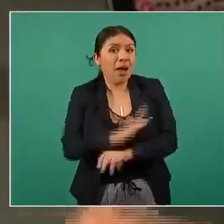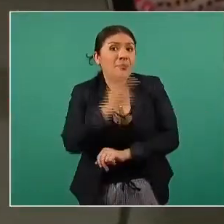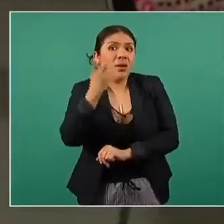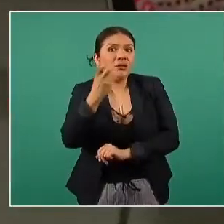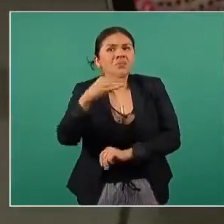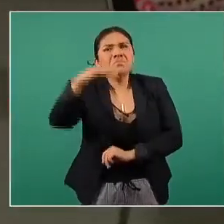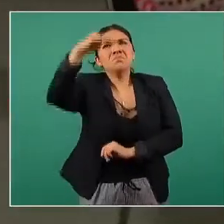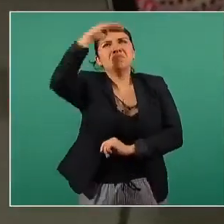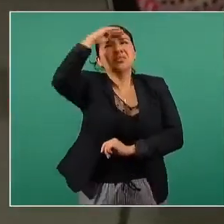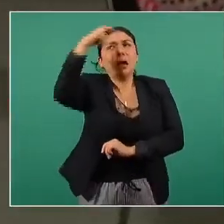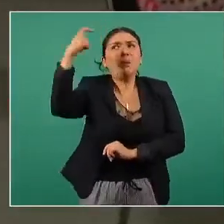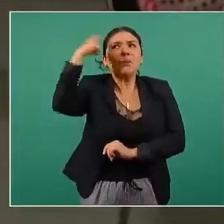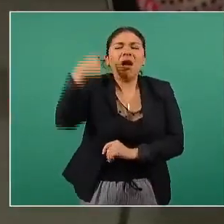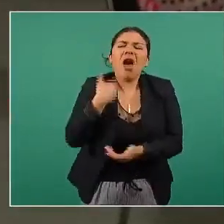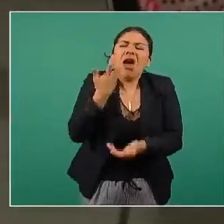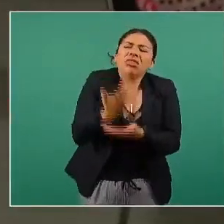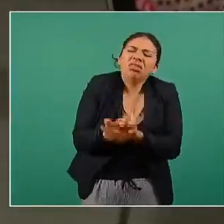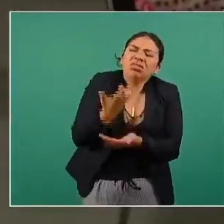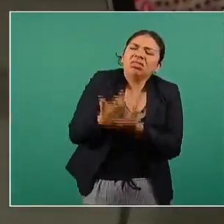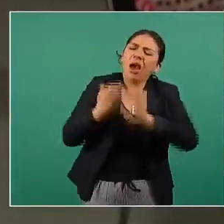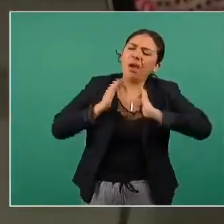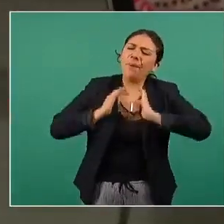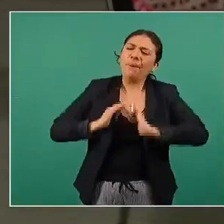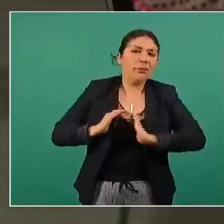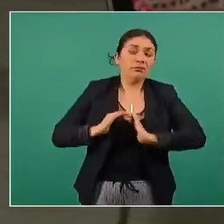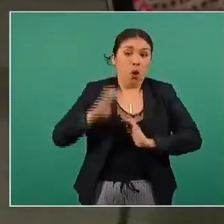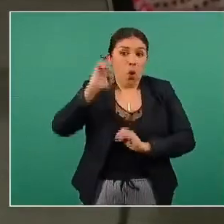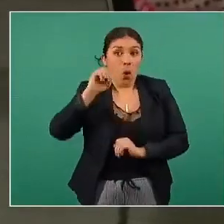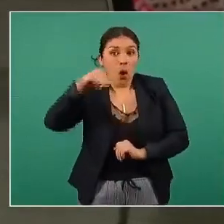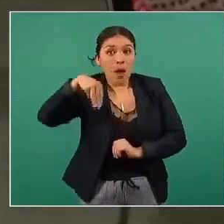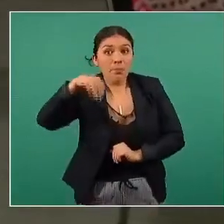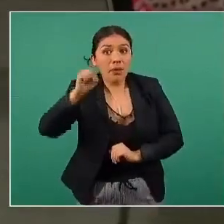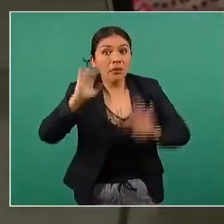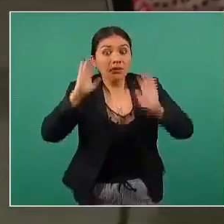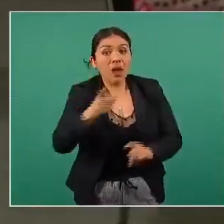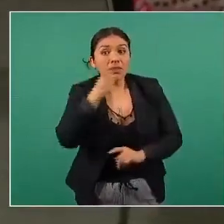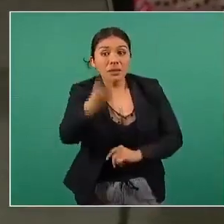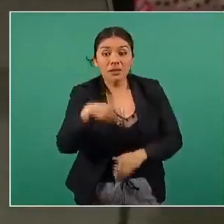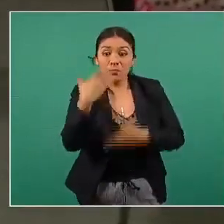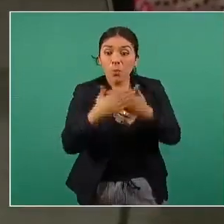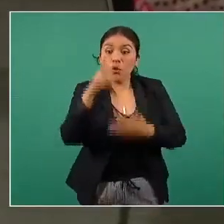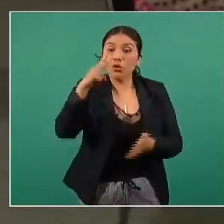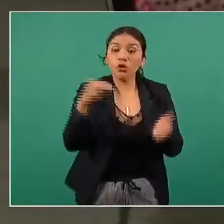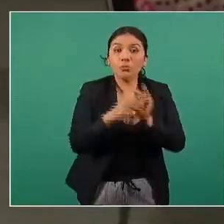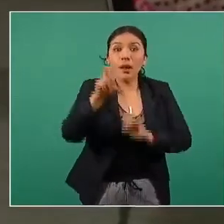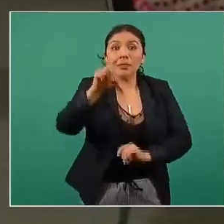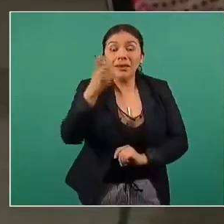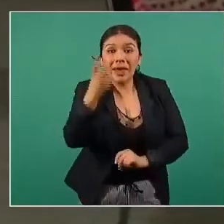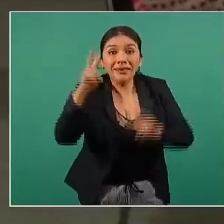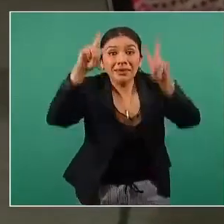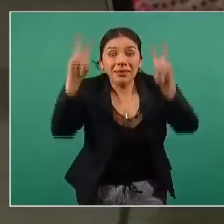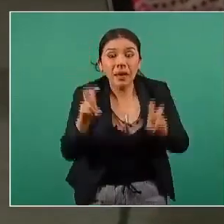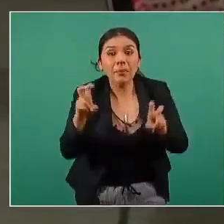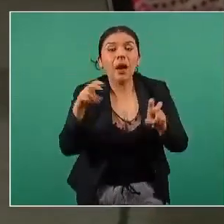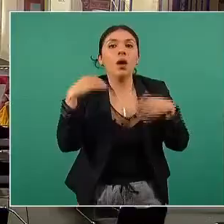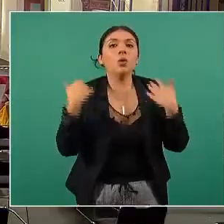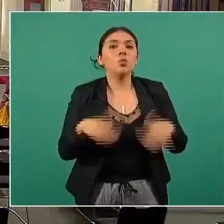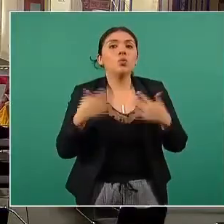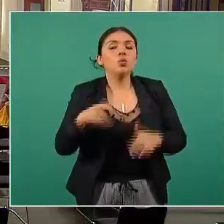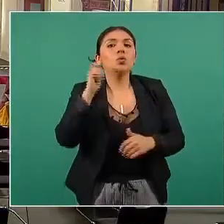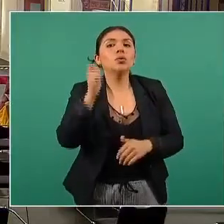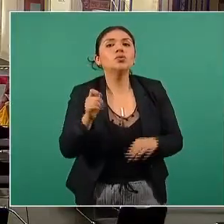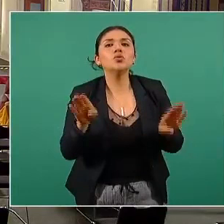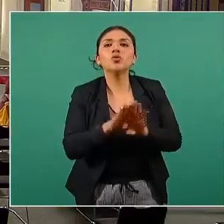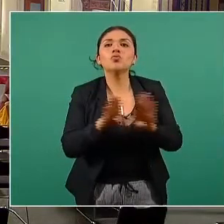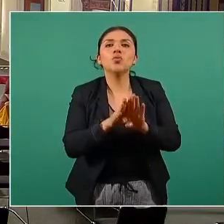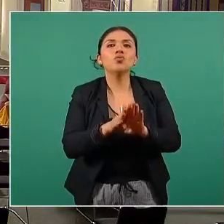chip del sedentarismo que según la Organización Mundial de la Salud para el 2030 que es un tema de los